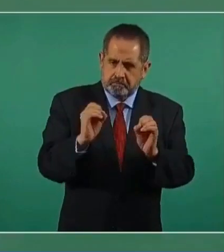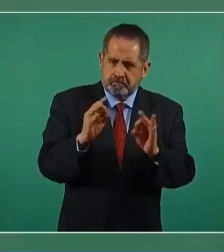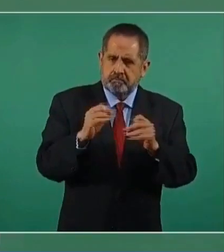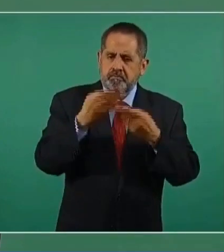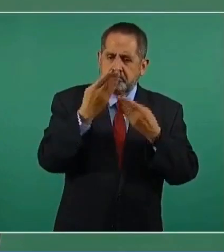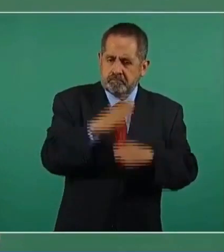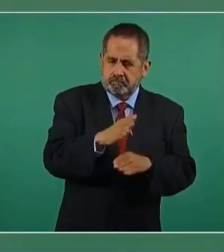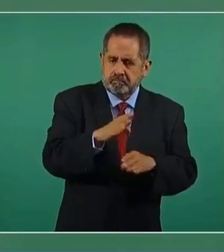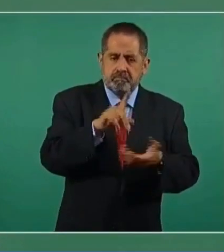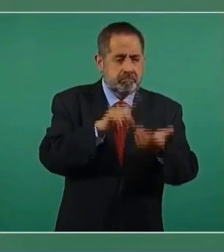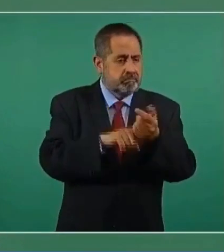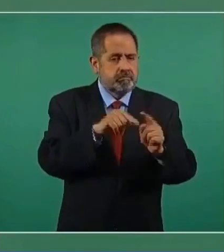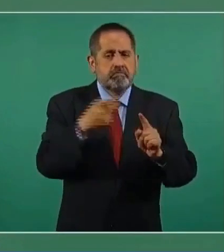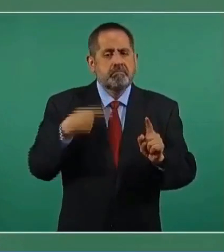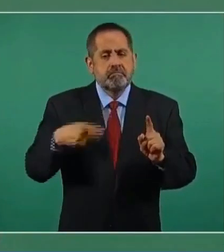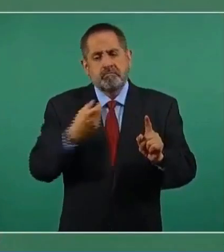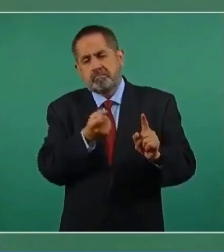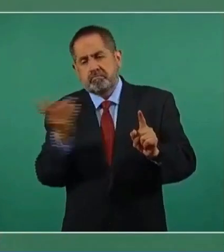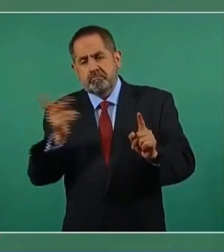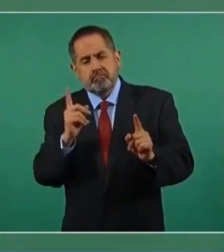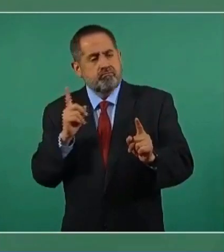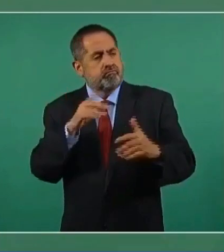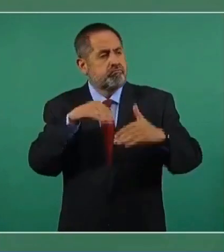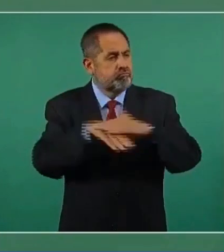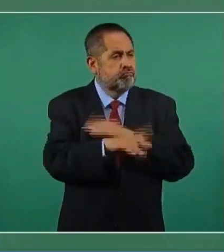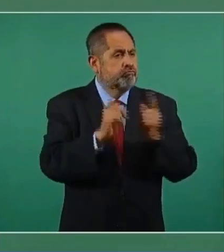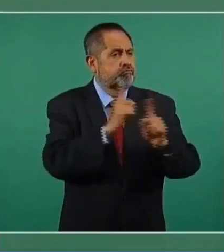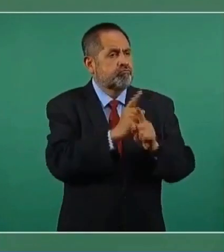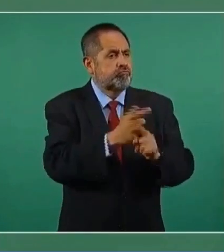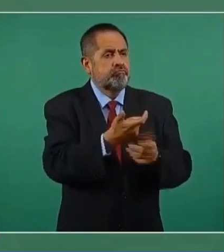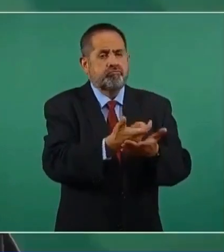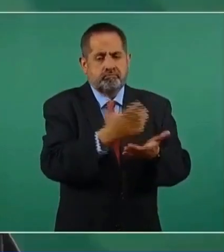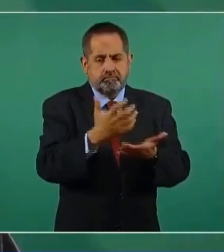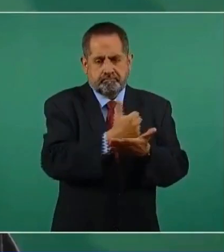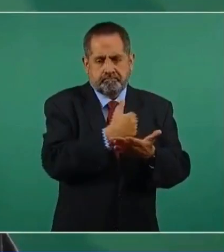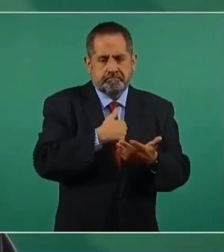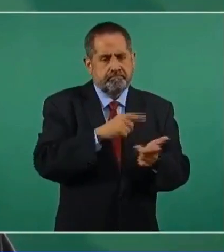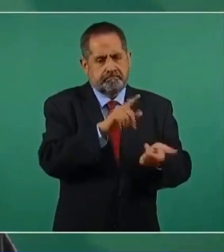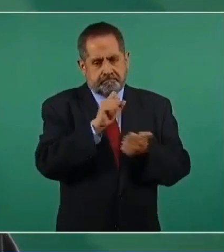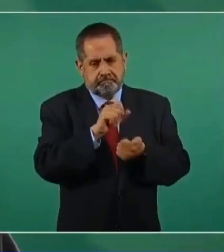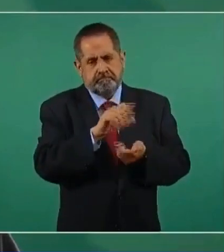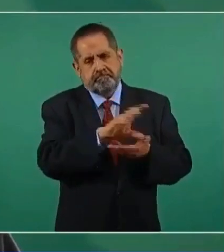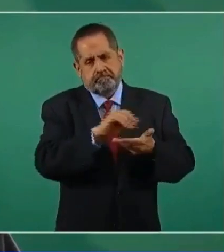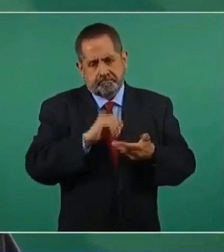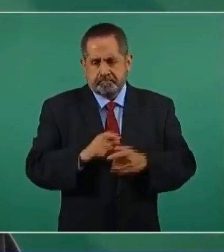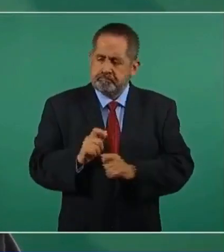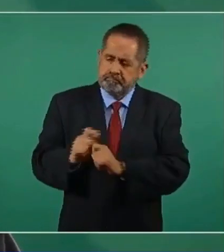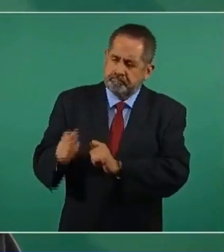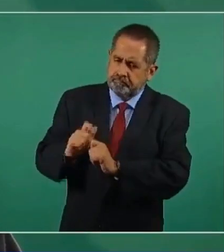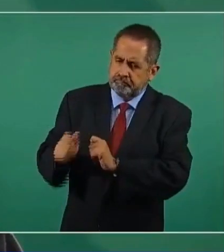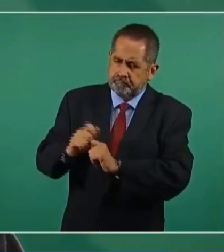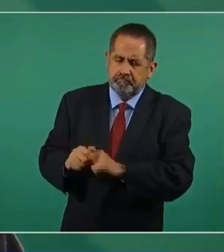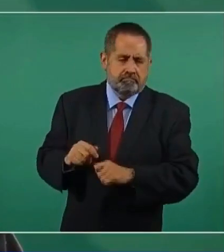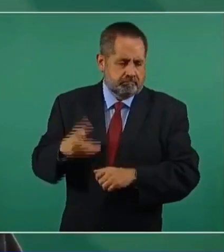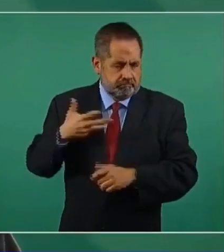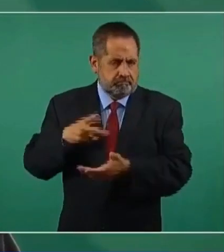cobrar sus apoyos, lo que por derecho les